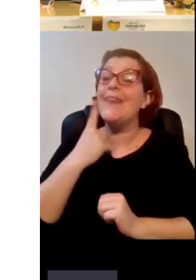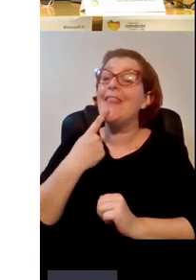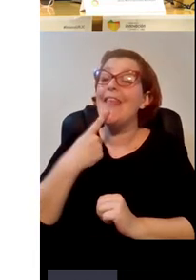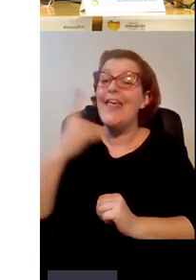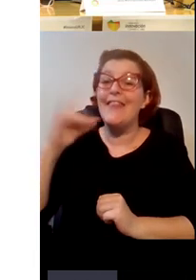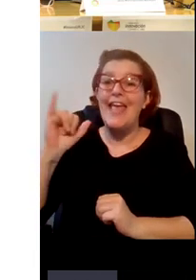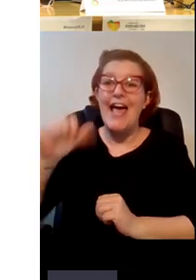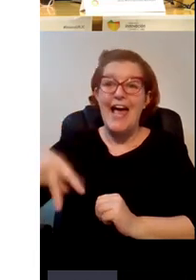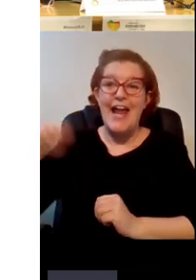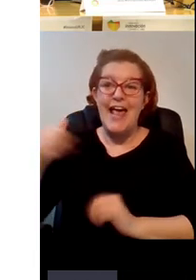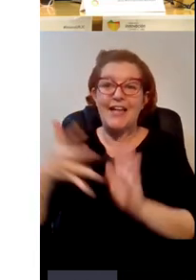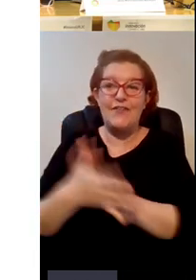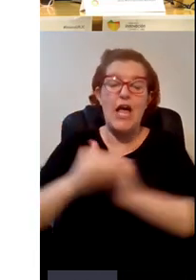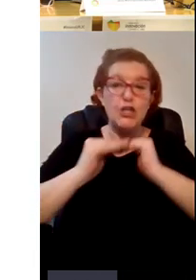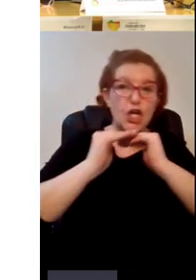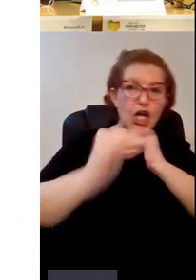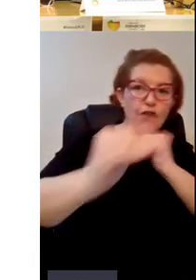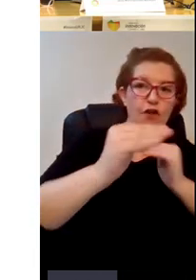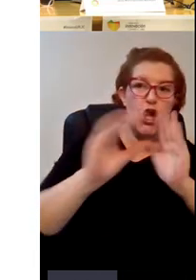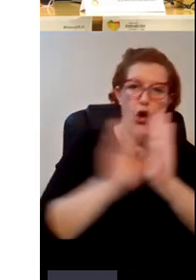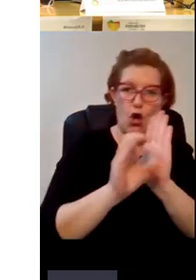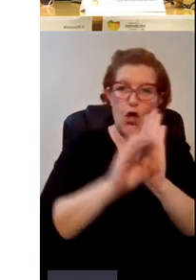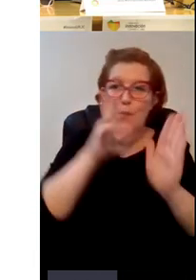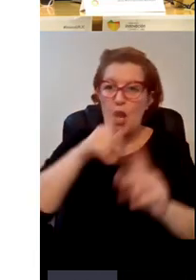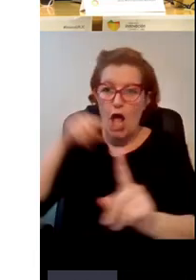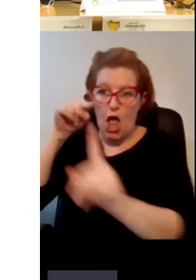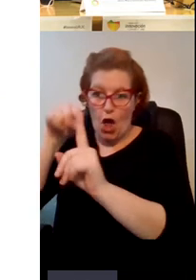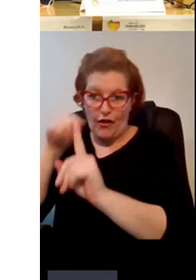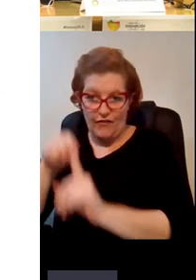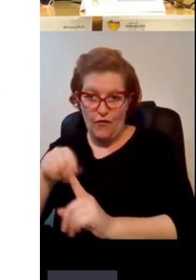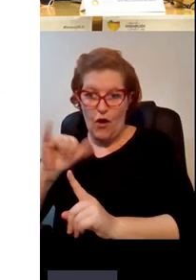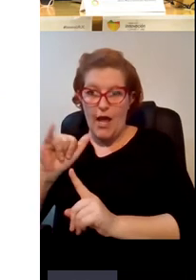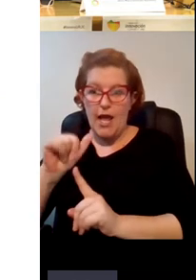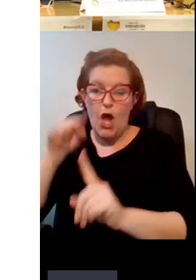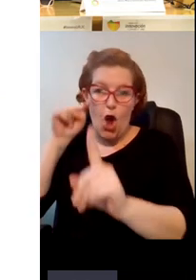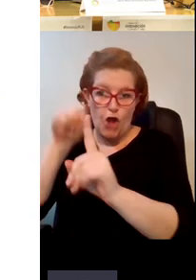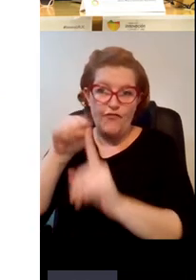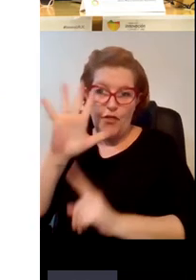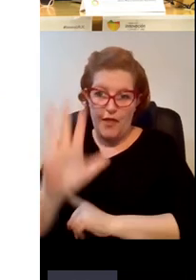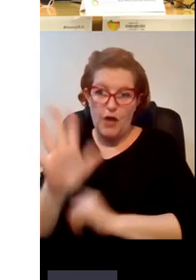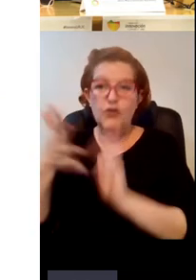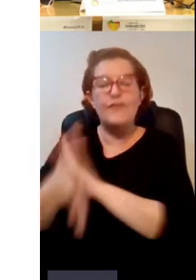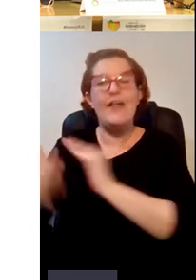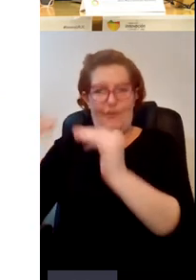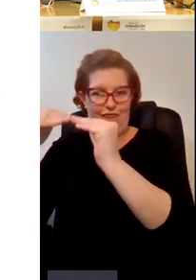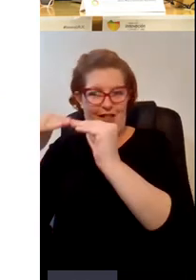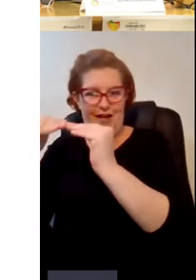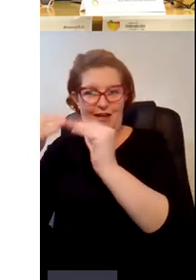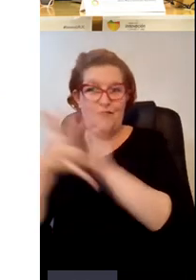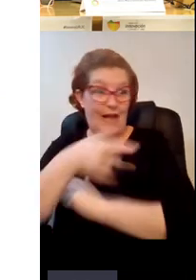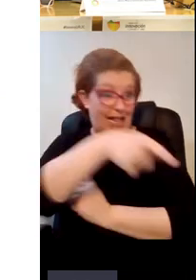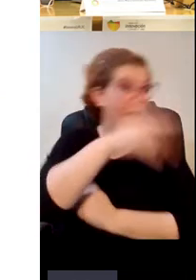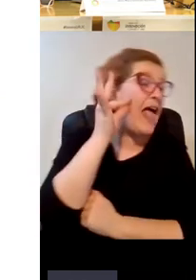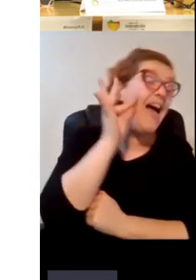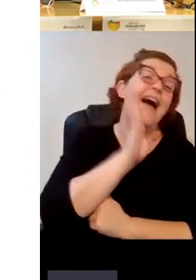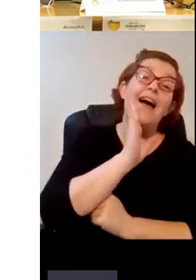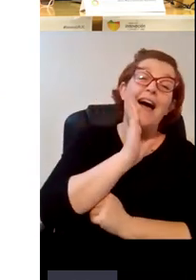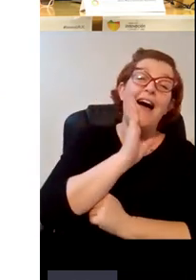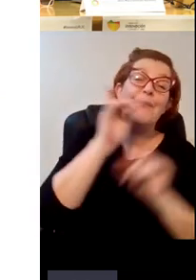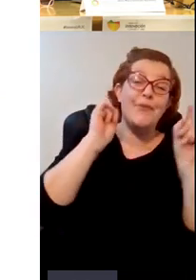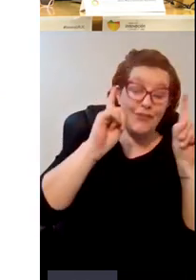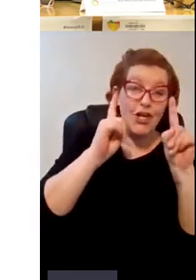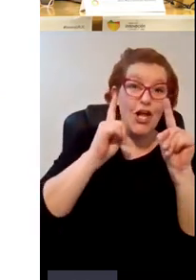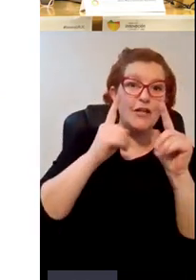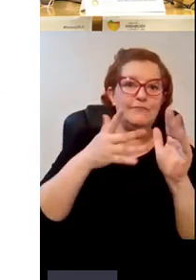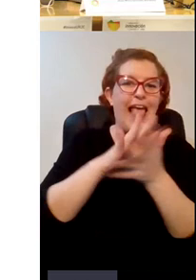sostenibilización curricular porque tenemos el objetivo del ODS 5 es el de igualdad entonces ella estaba hablando de sostenibilización